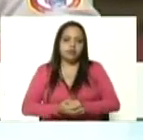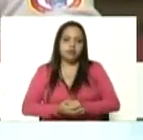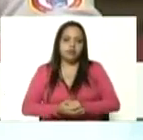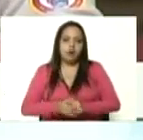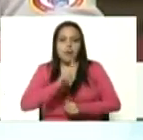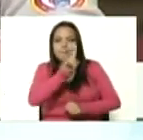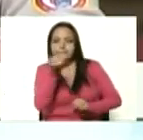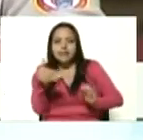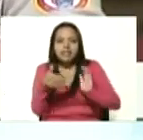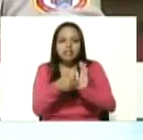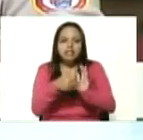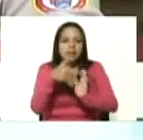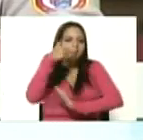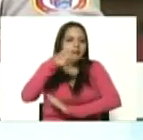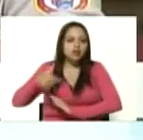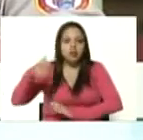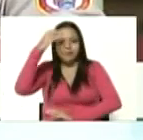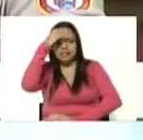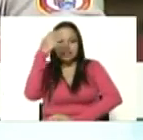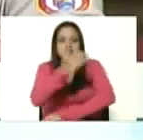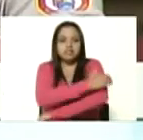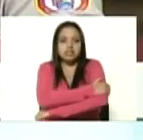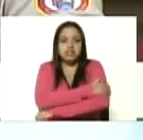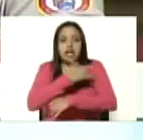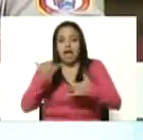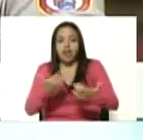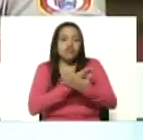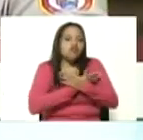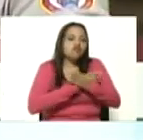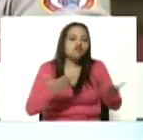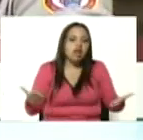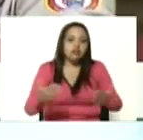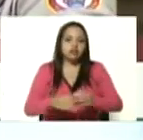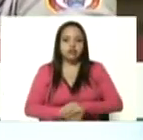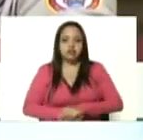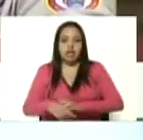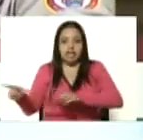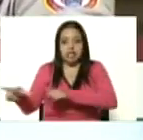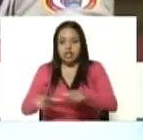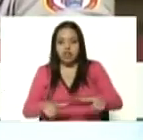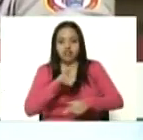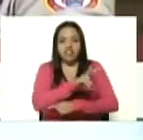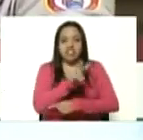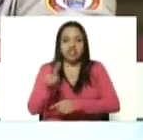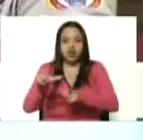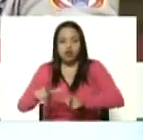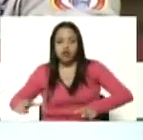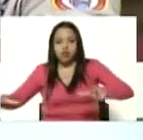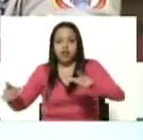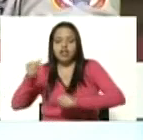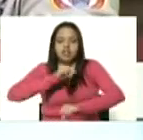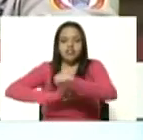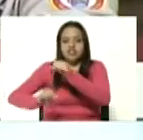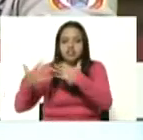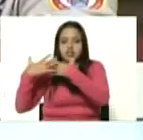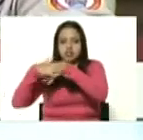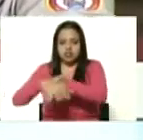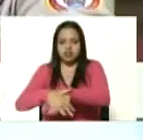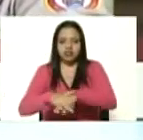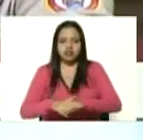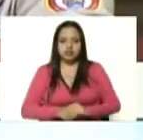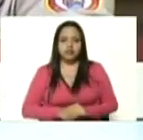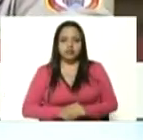combatientes mil milicianos que ya están voluntarios formados en 22 unidades populares de defensa integral con